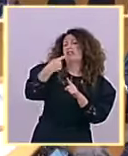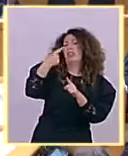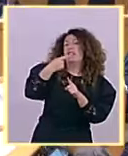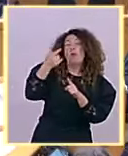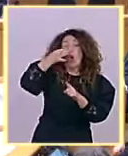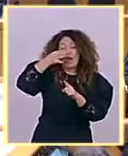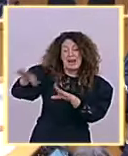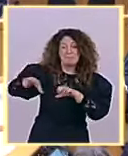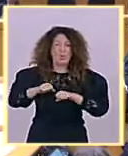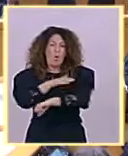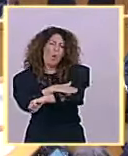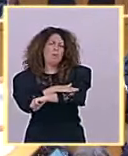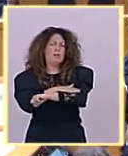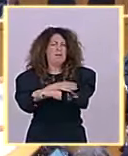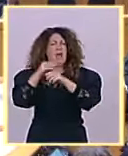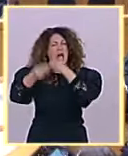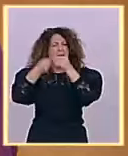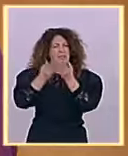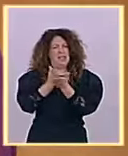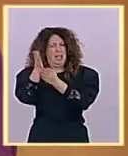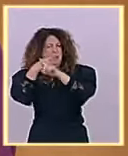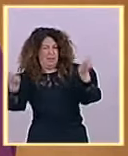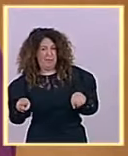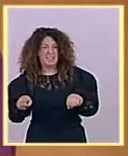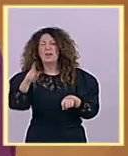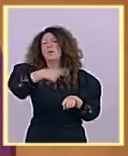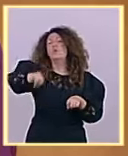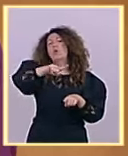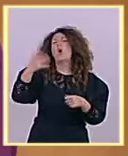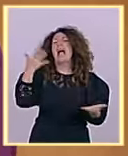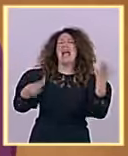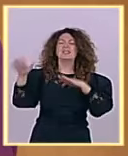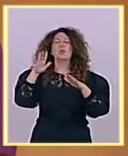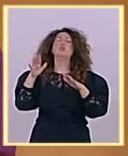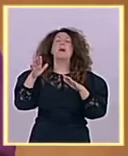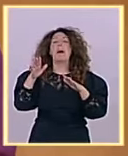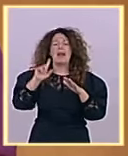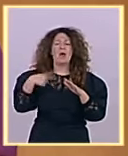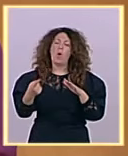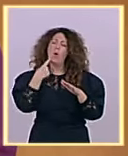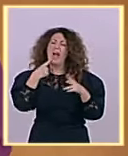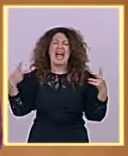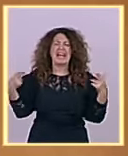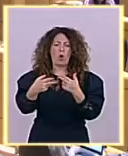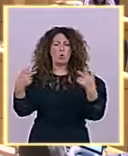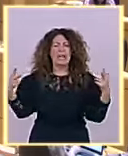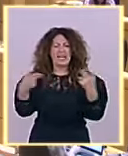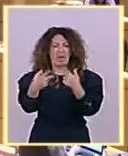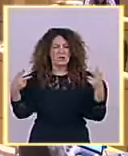gobierno provocar un recorte del gasto público que afecta a la mayoría de los ciudadanos.